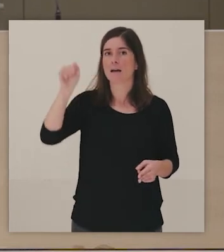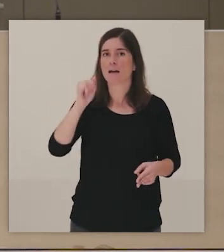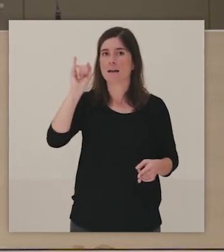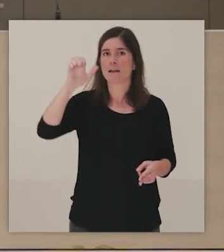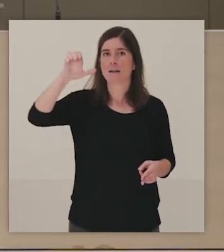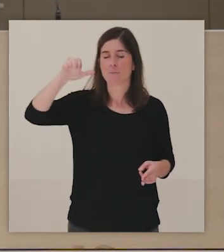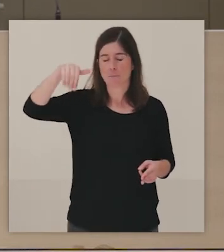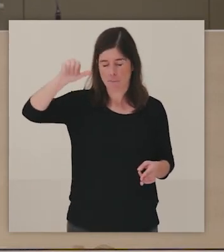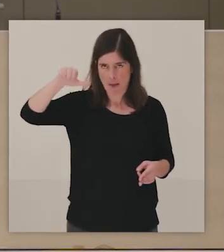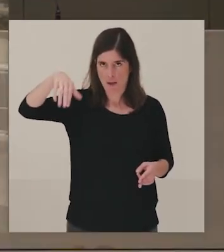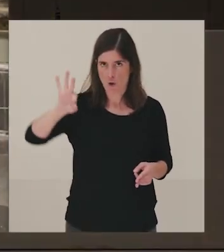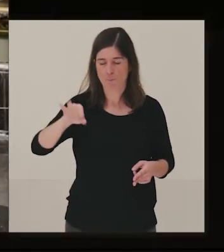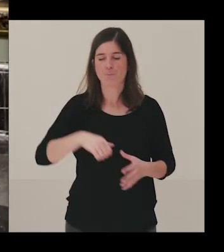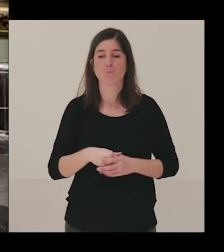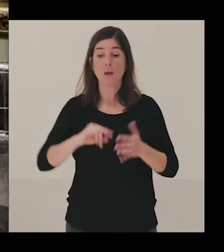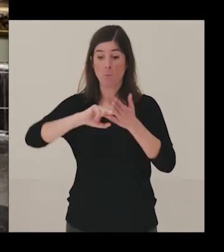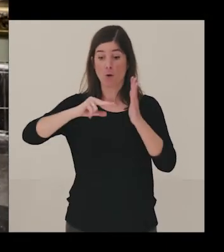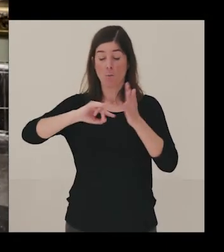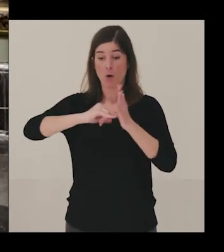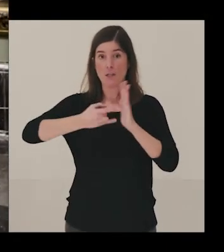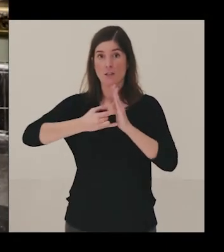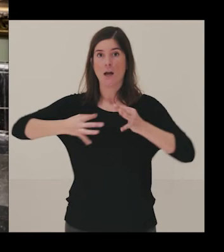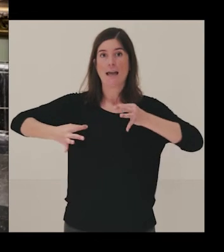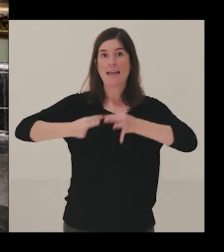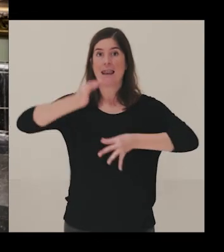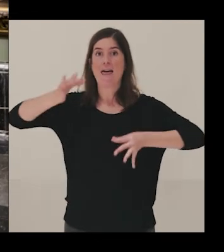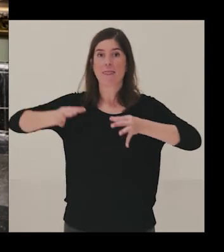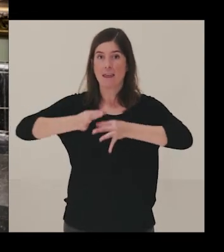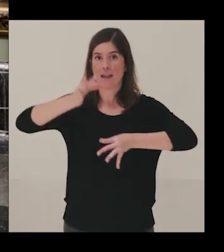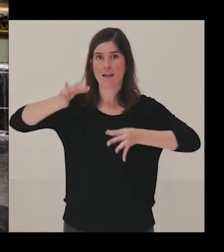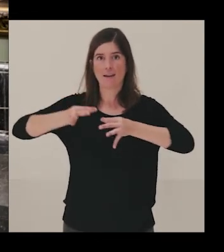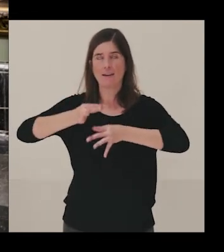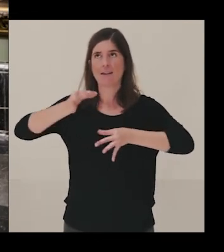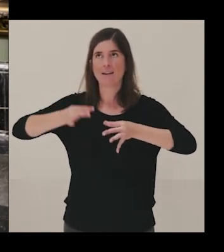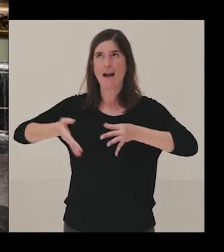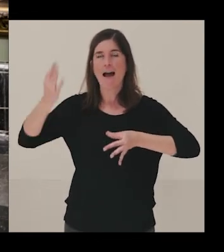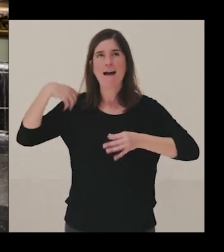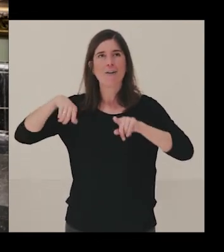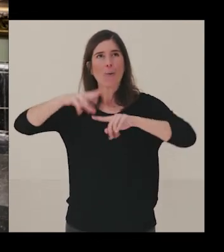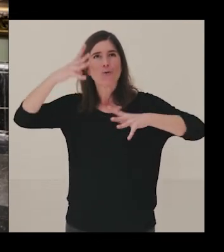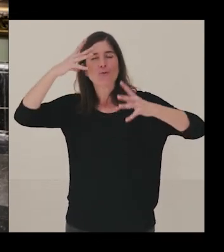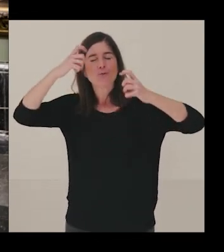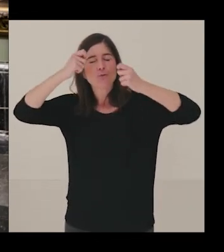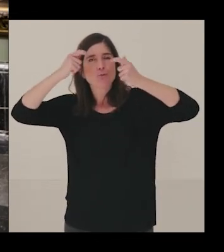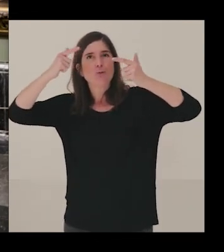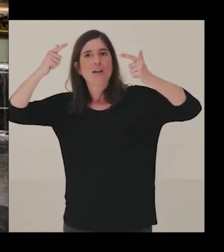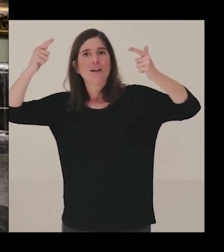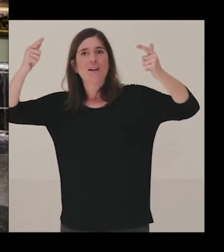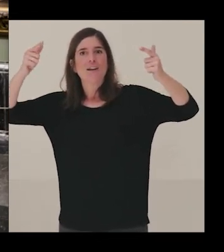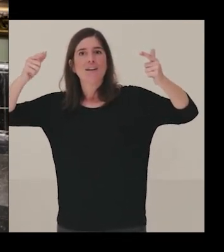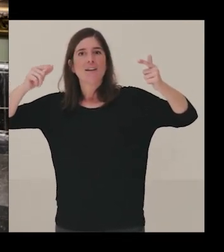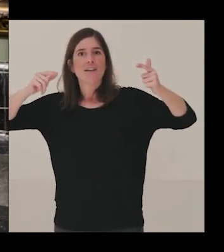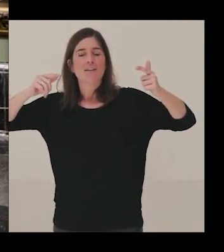aquí, bueno, no sé, la silandera se ha convertido como en, casi era un sueño. Pero bueno,